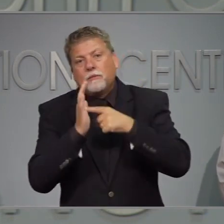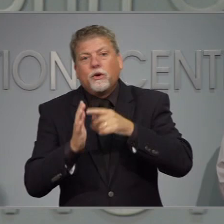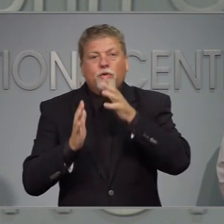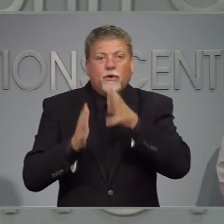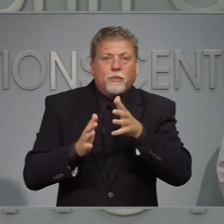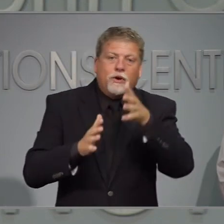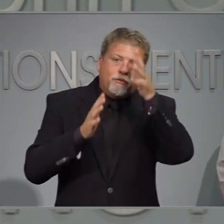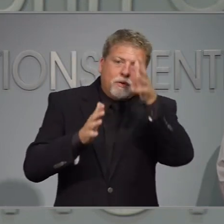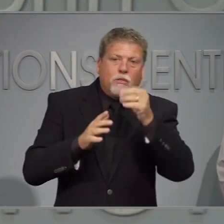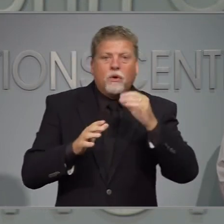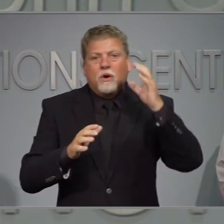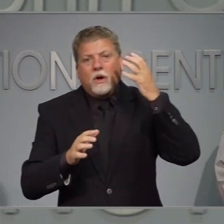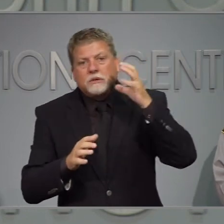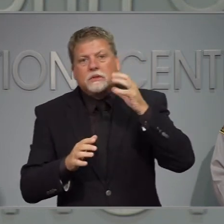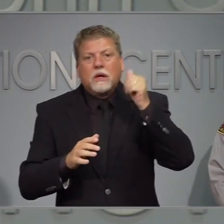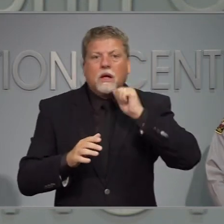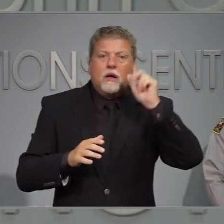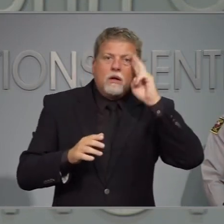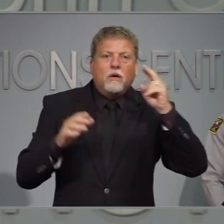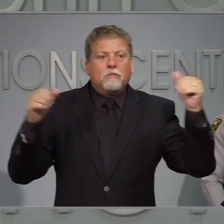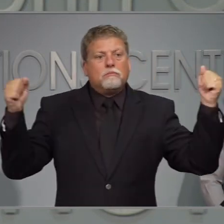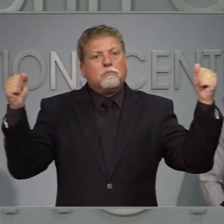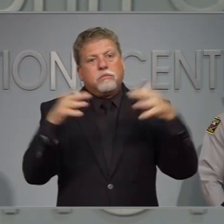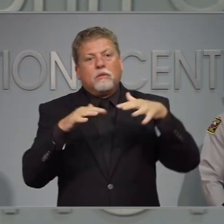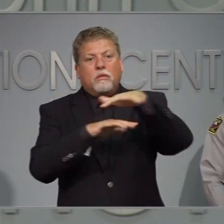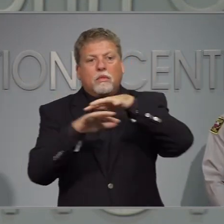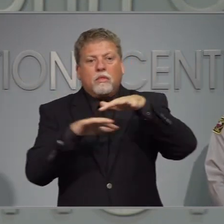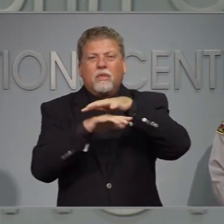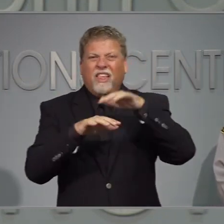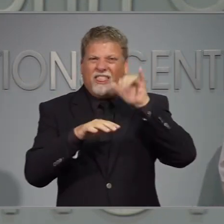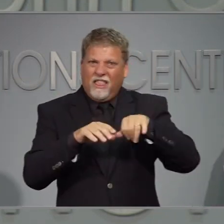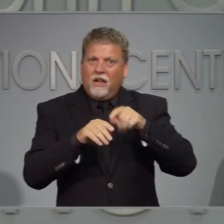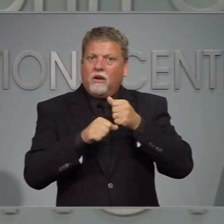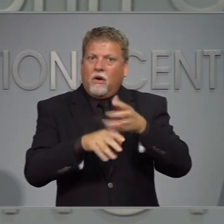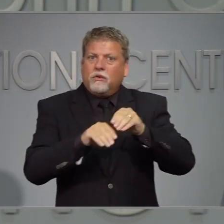lo que ha pasado es una situación en donde las personas.